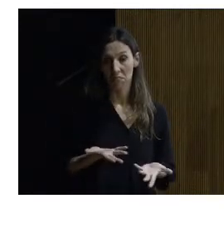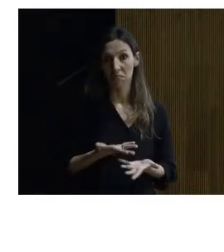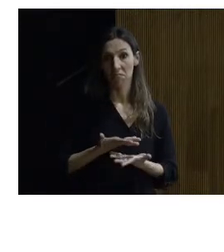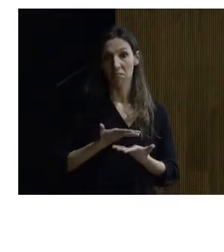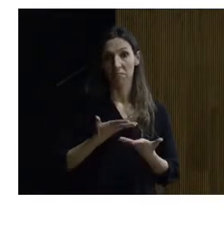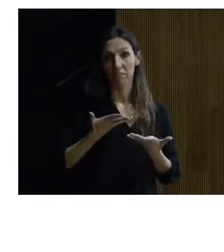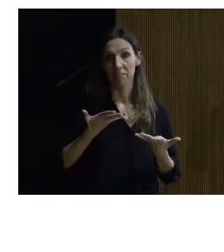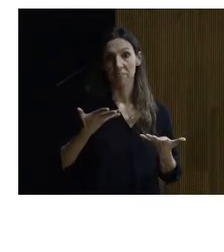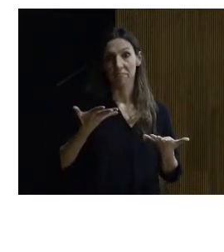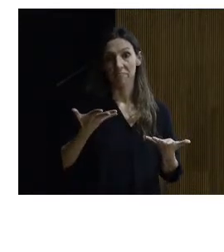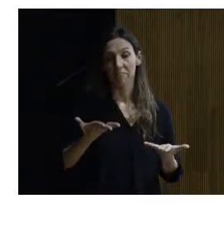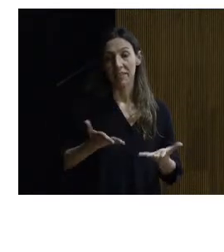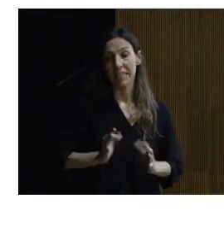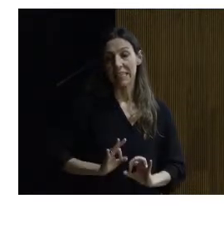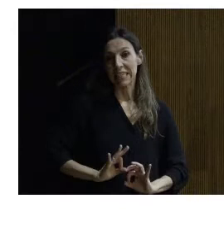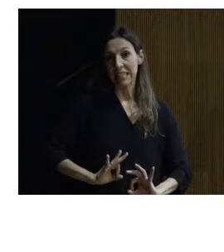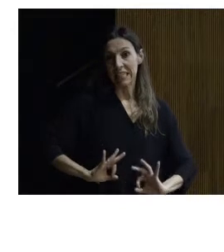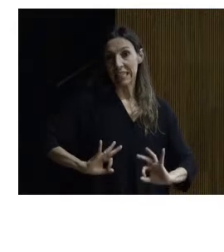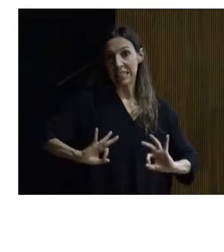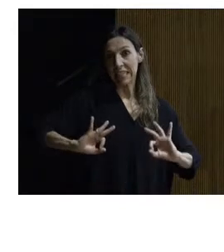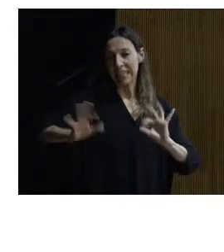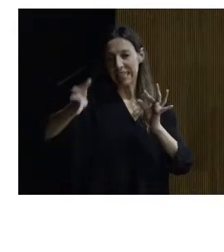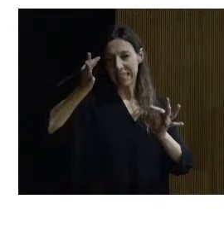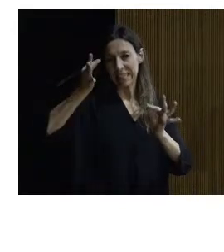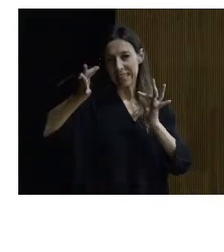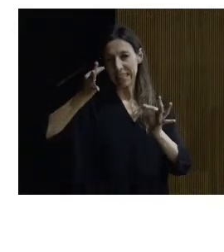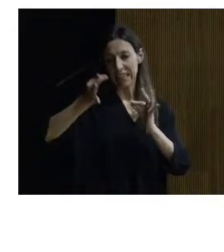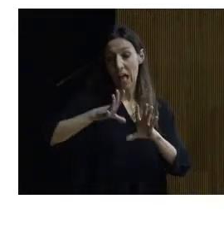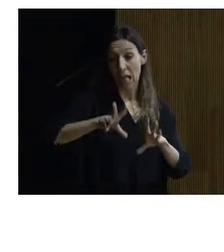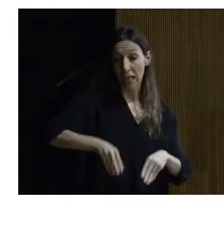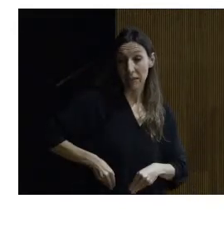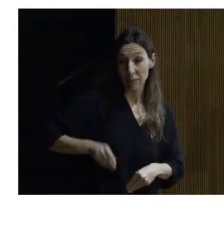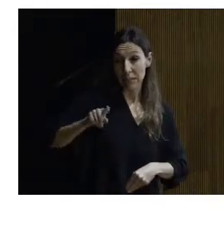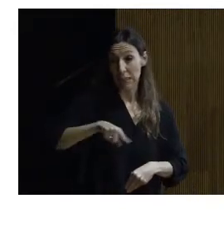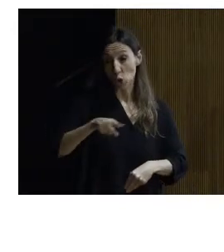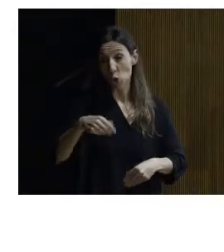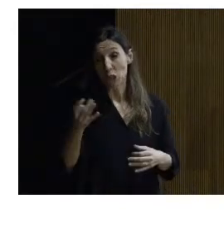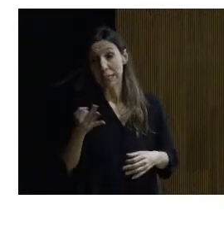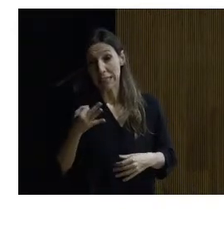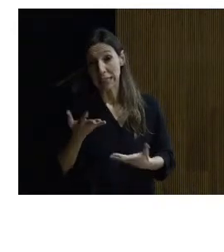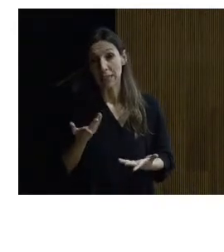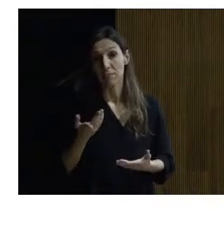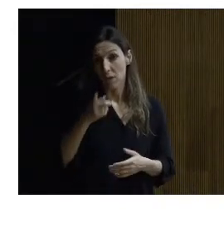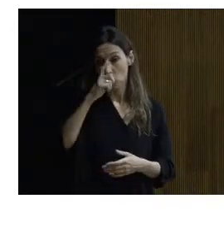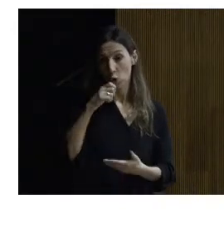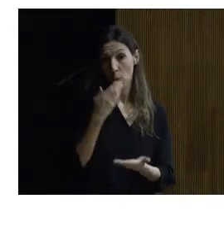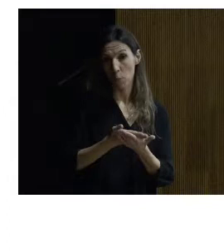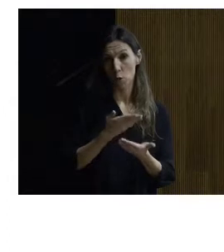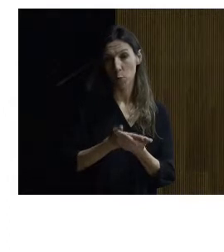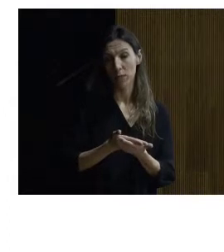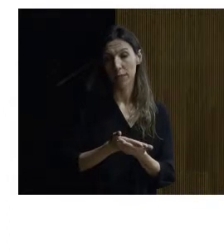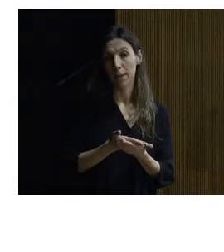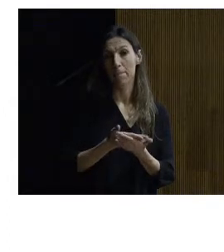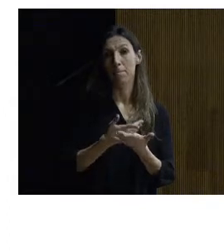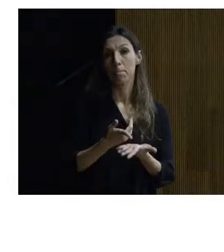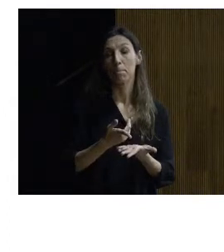reserva exquisita sobre el edificio sobre lo que era admisible y lo que no fijaros que yo en esta propuesta proponíamos uno de esos pies derechos